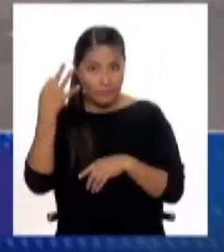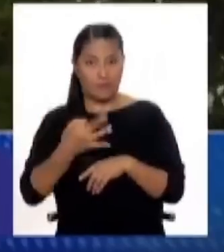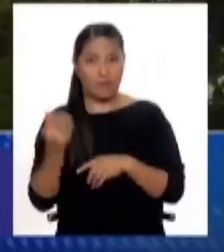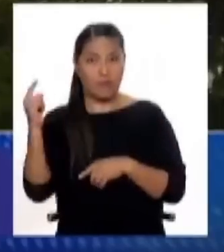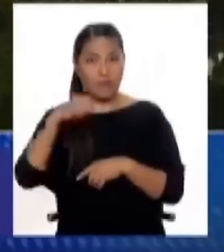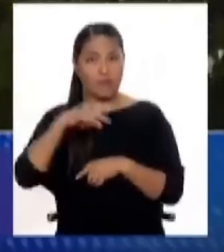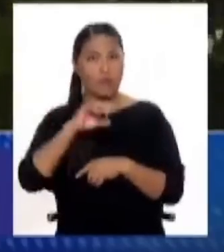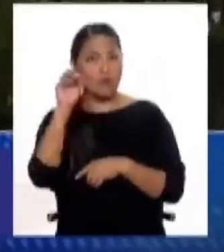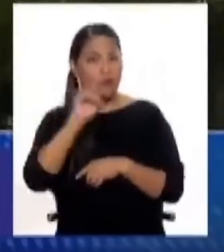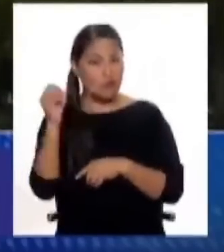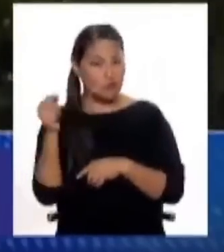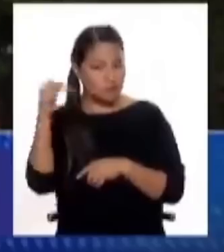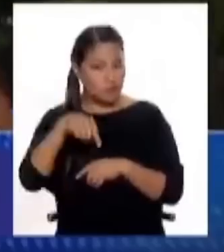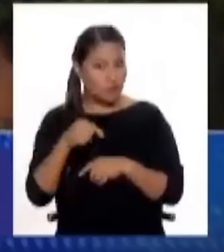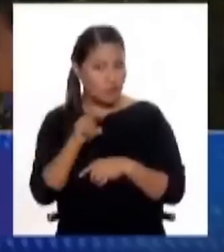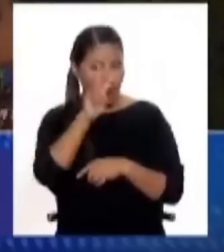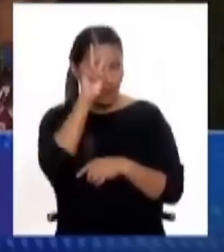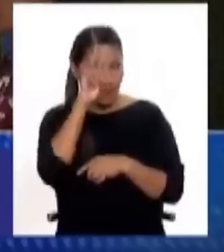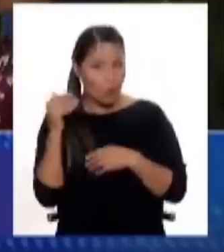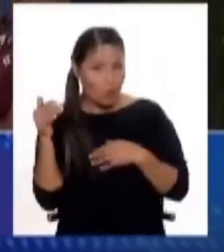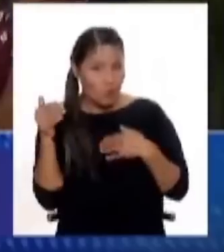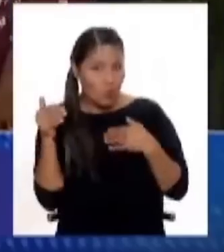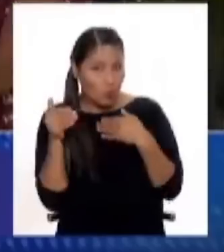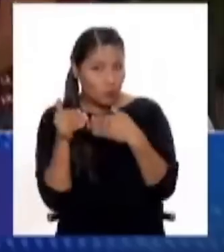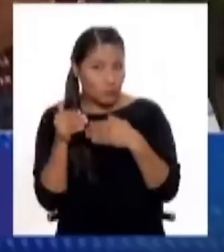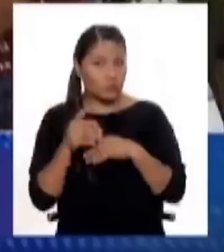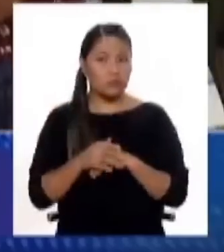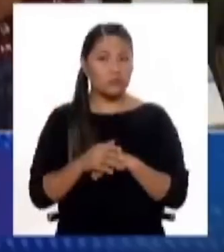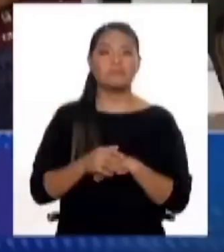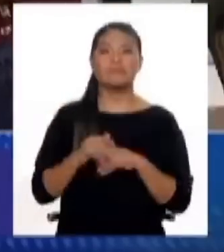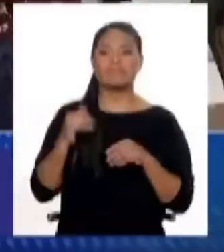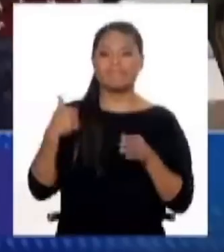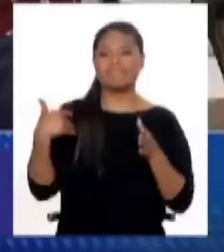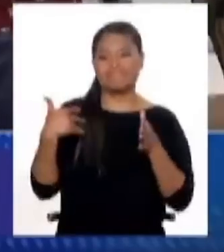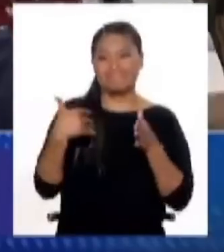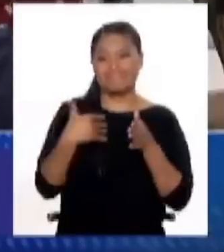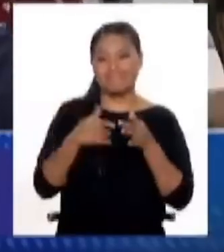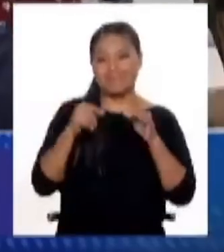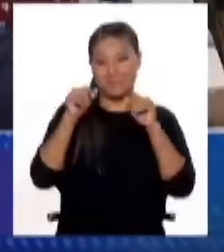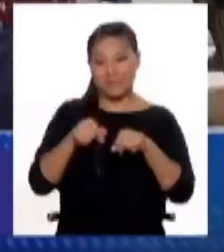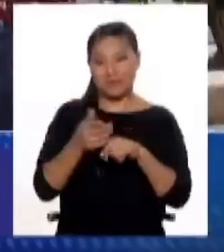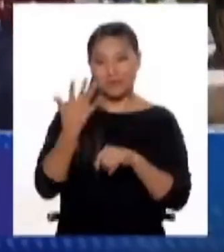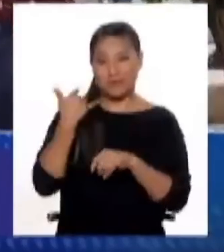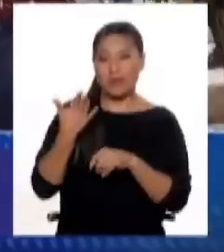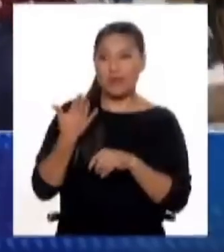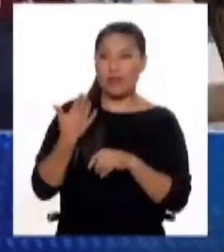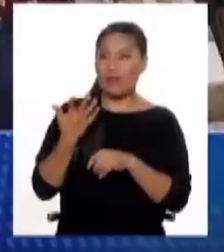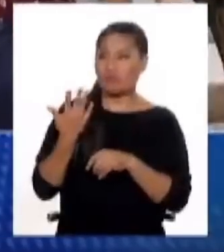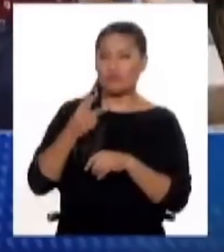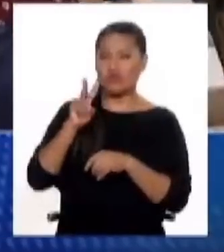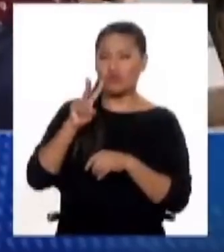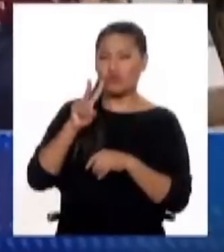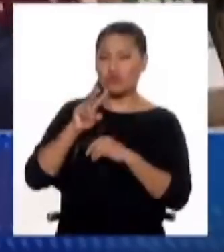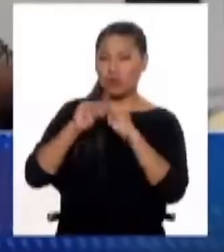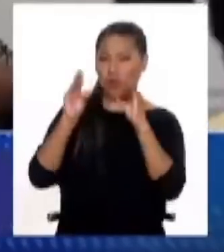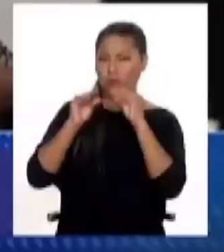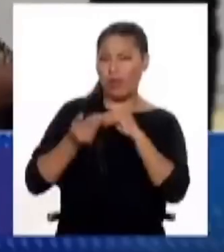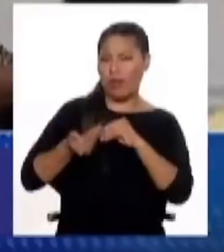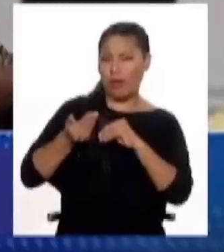porcentaje. ¿Esto es así? Así es. El comunicado oficial del ENFEN emitido hace dos días